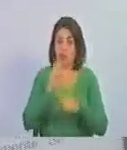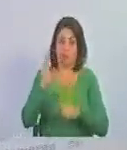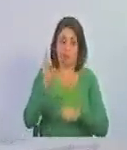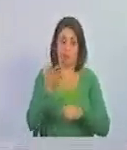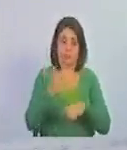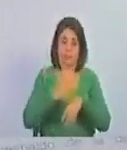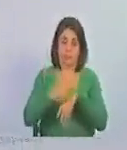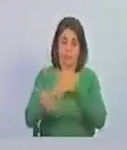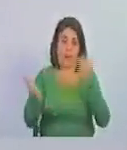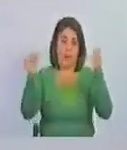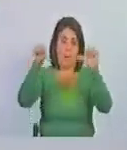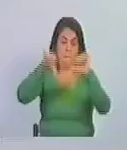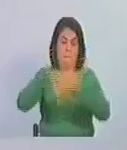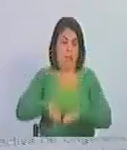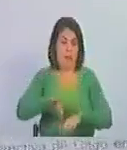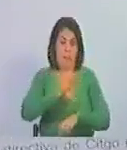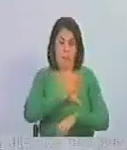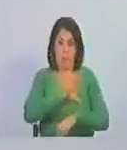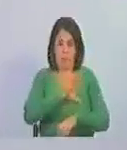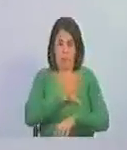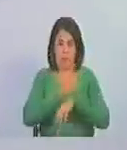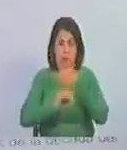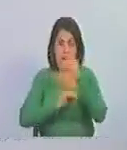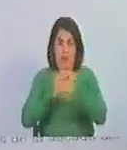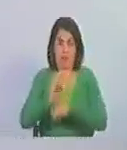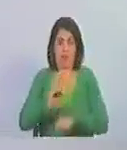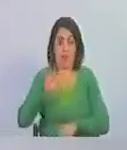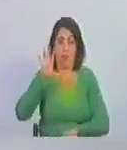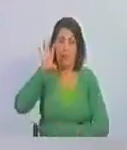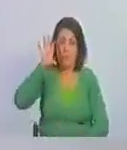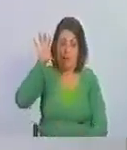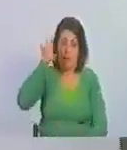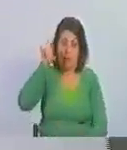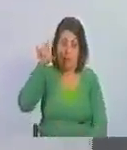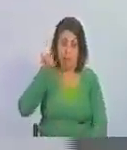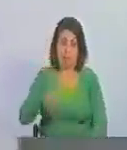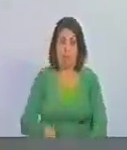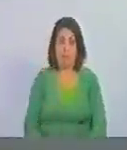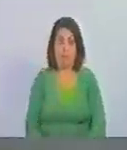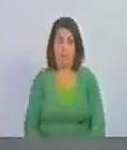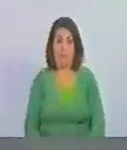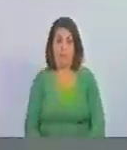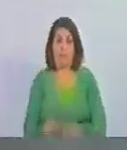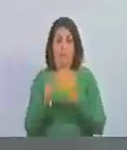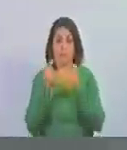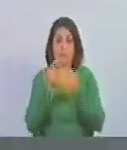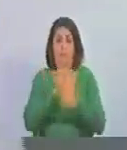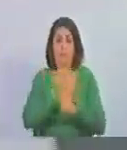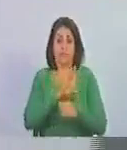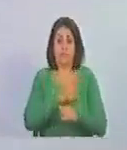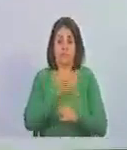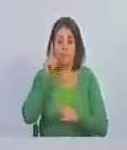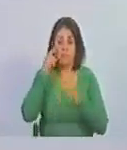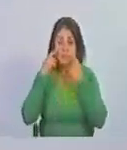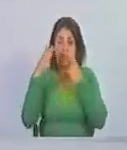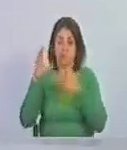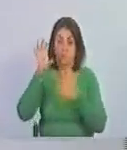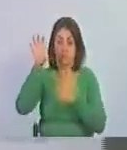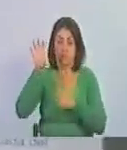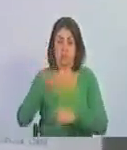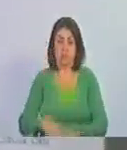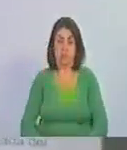el daño que está haciendo a activos a propiedades